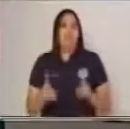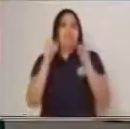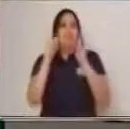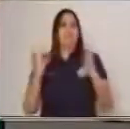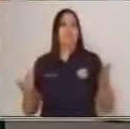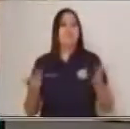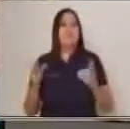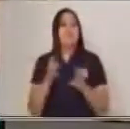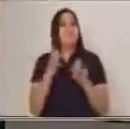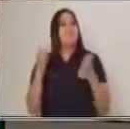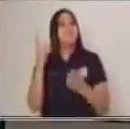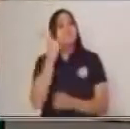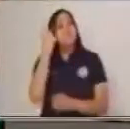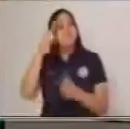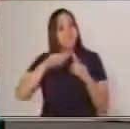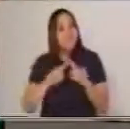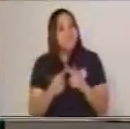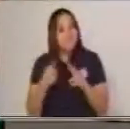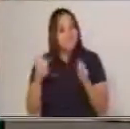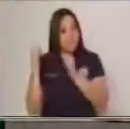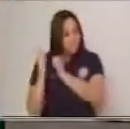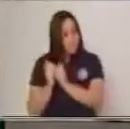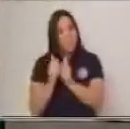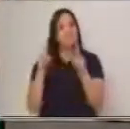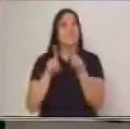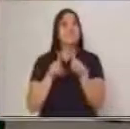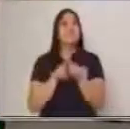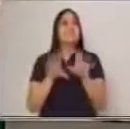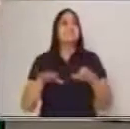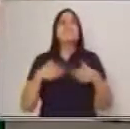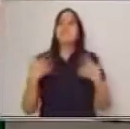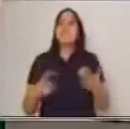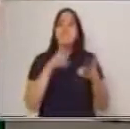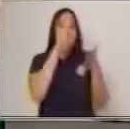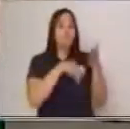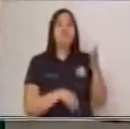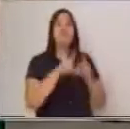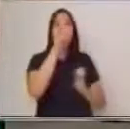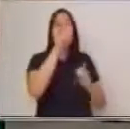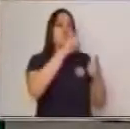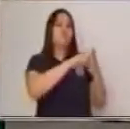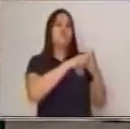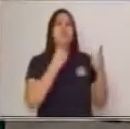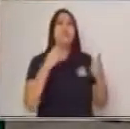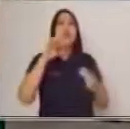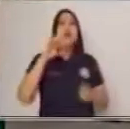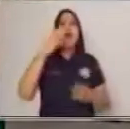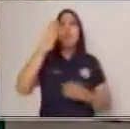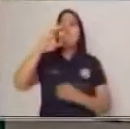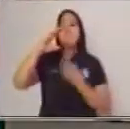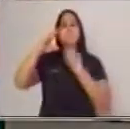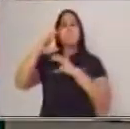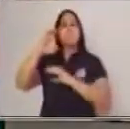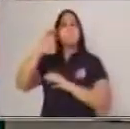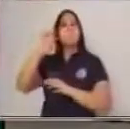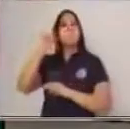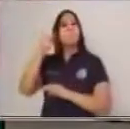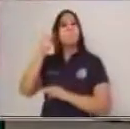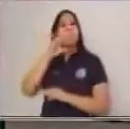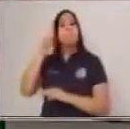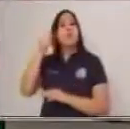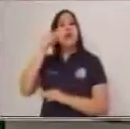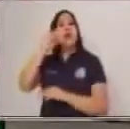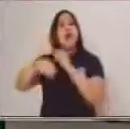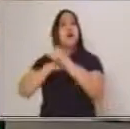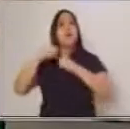entonces a empezar, y quiero que ustedes me acompañen, con el número uno, que es el párrafo. El párrafo es un